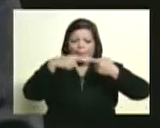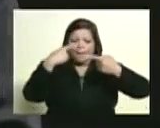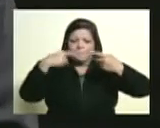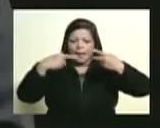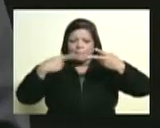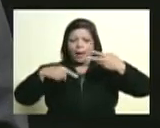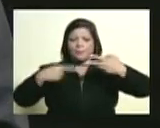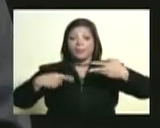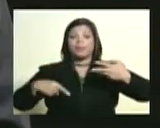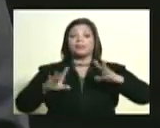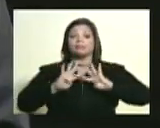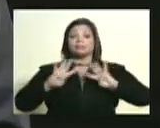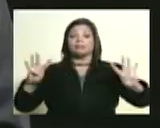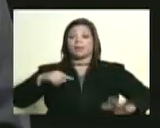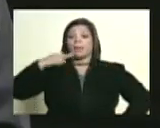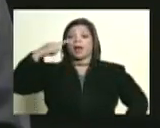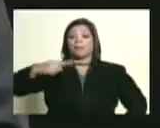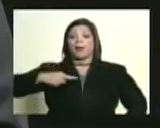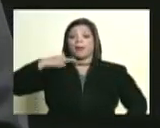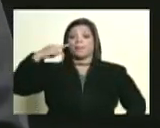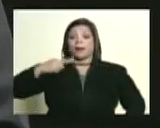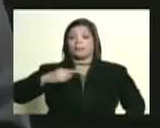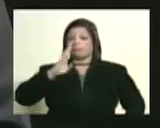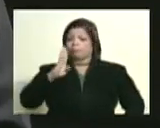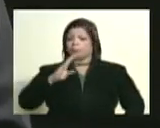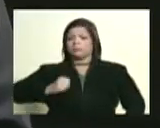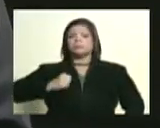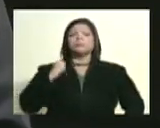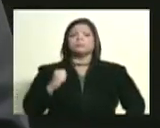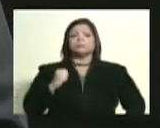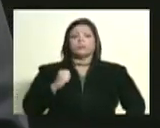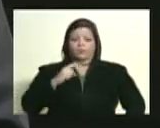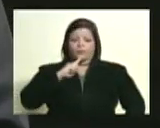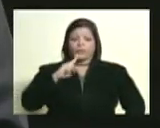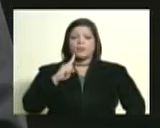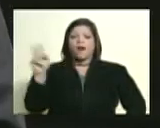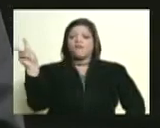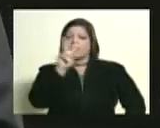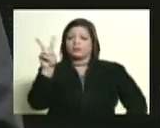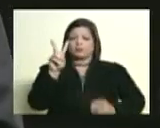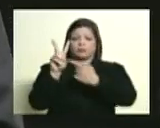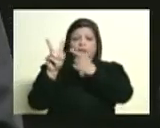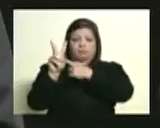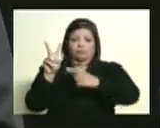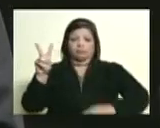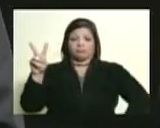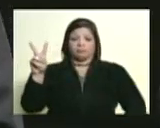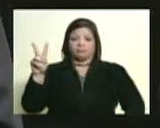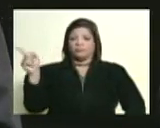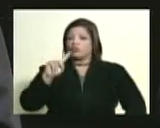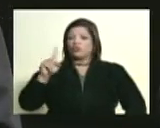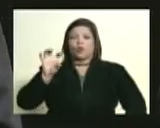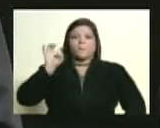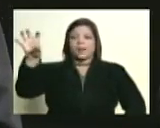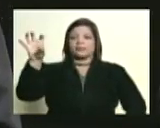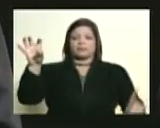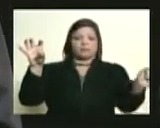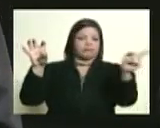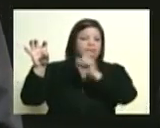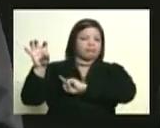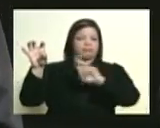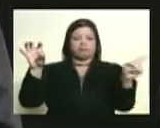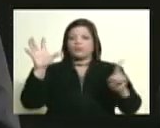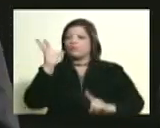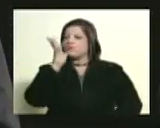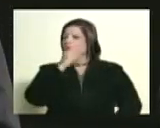espacio de poder como era ese y dice con toda propiedad que Venezuela no es una patria, que